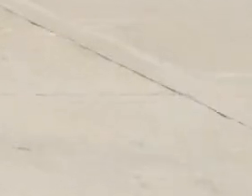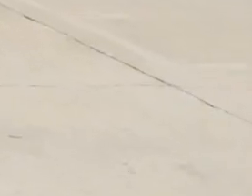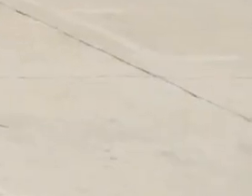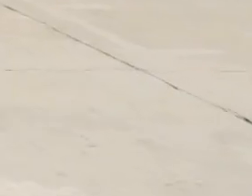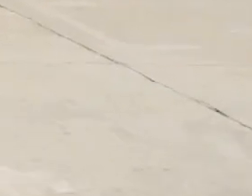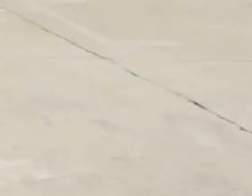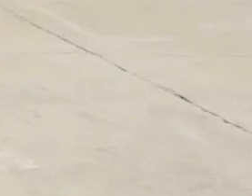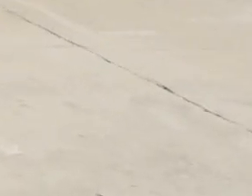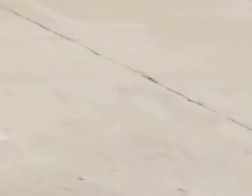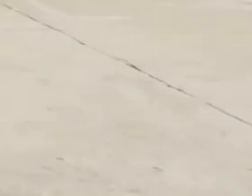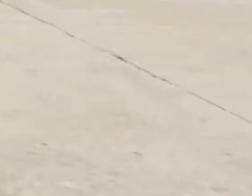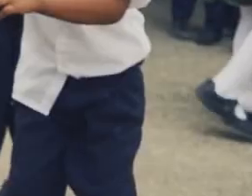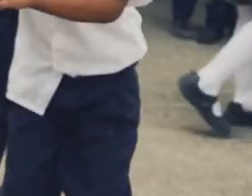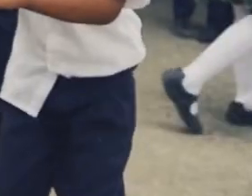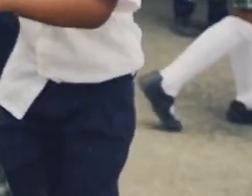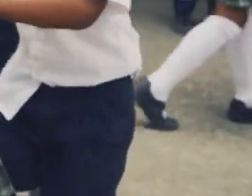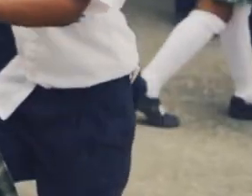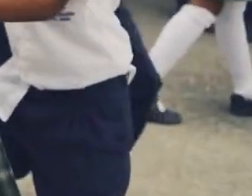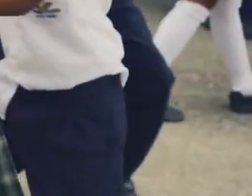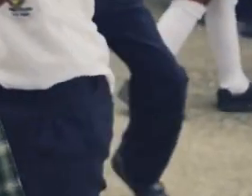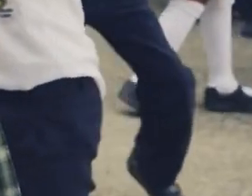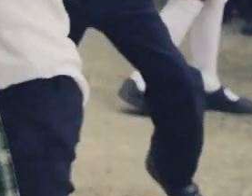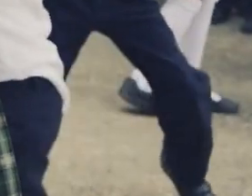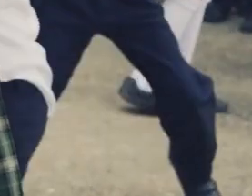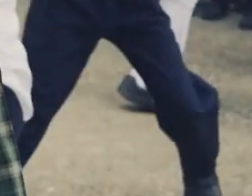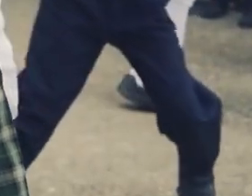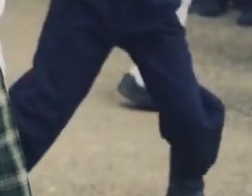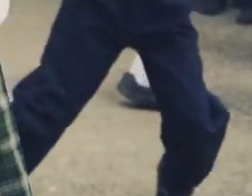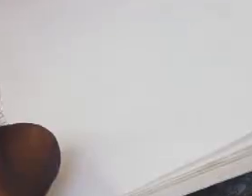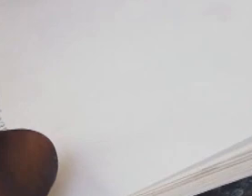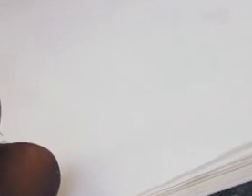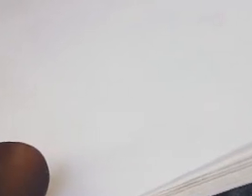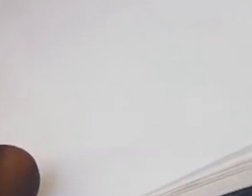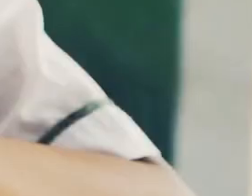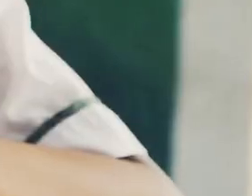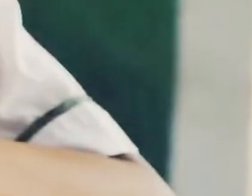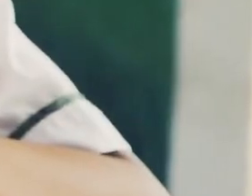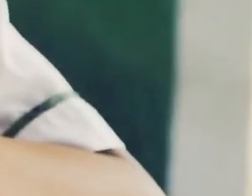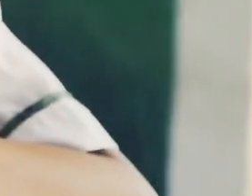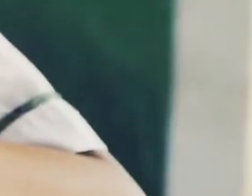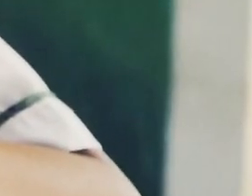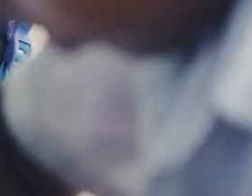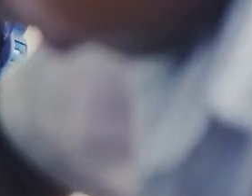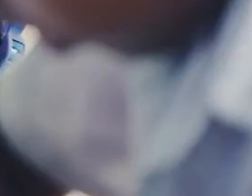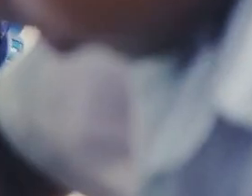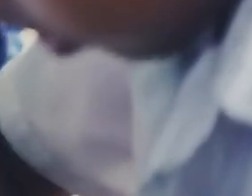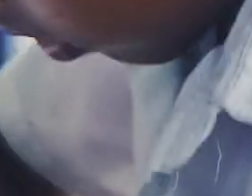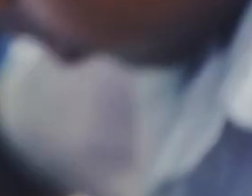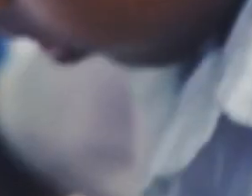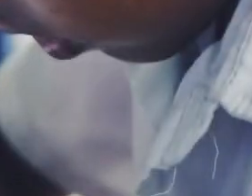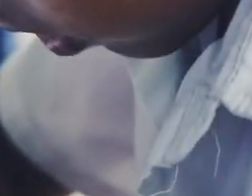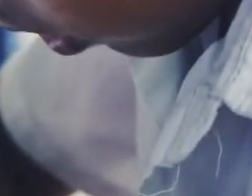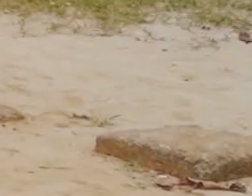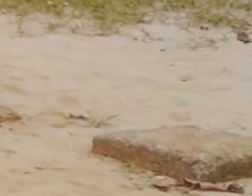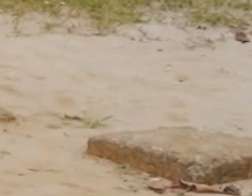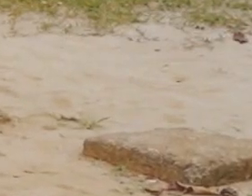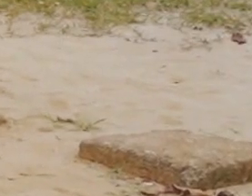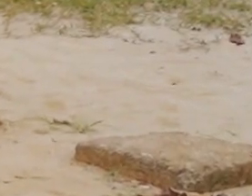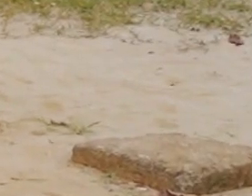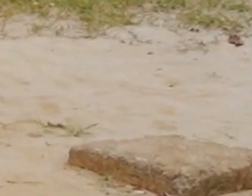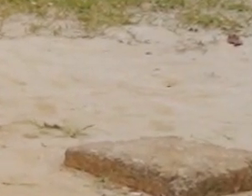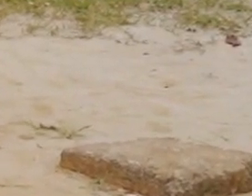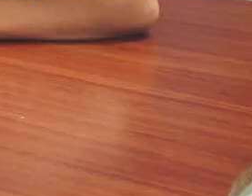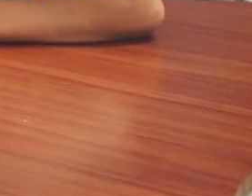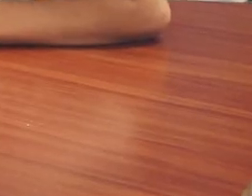Me gusta pensar que soy hecho para algo gigante, por eso estudiar para mí es importante.